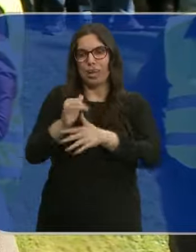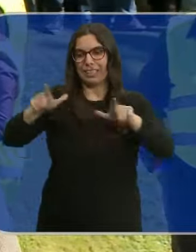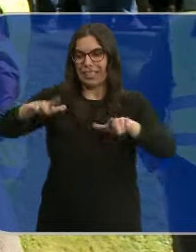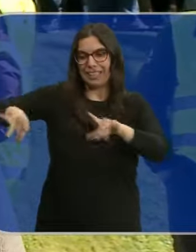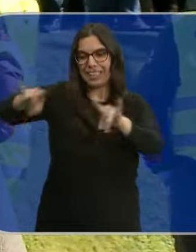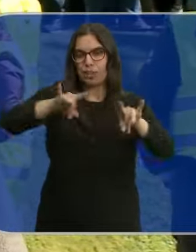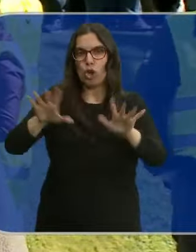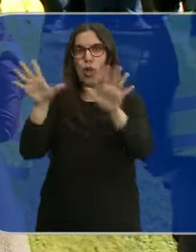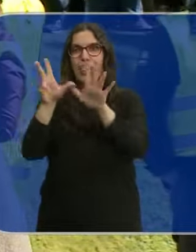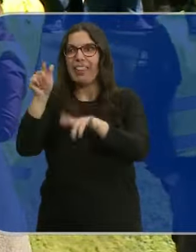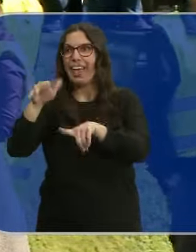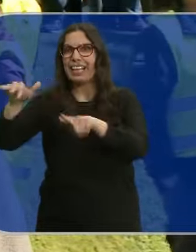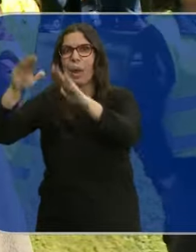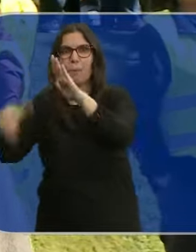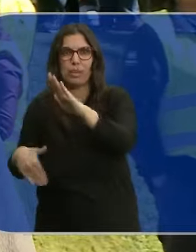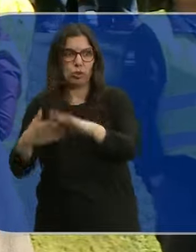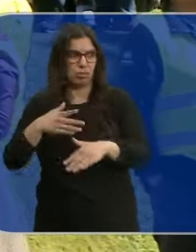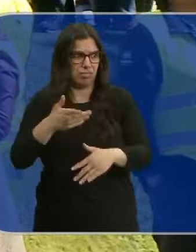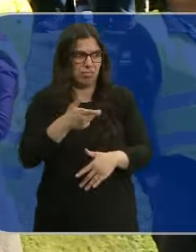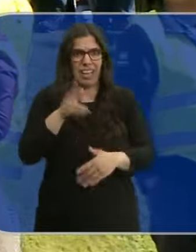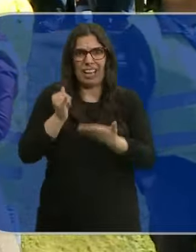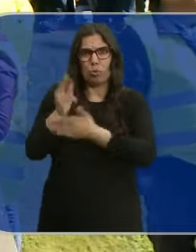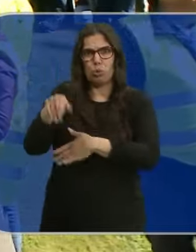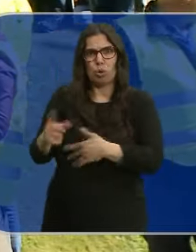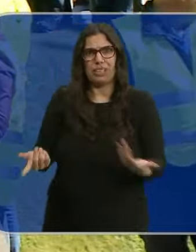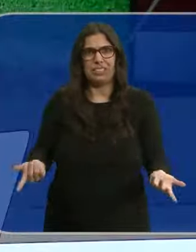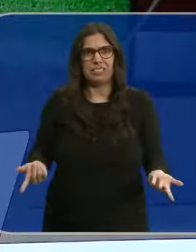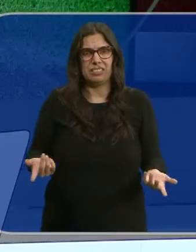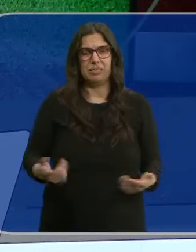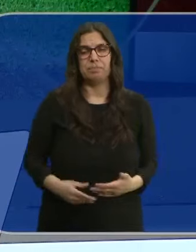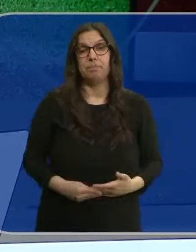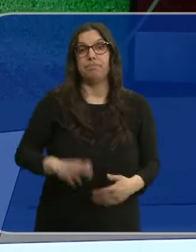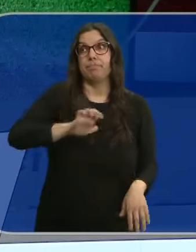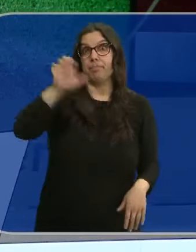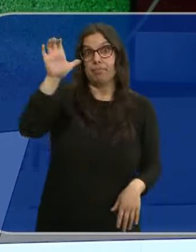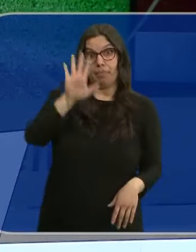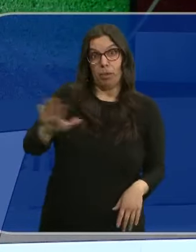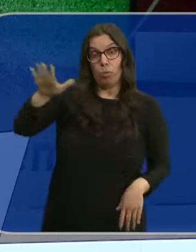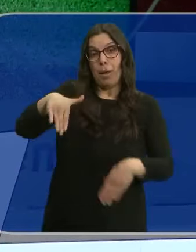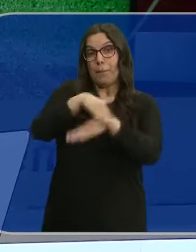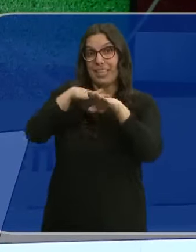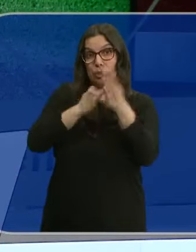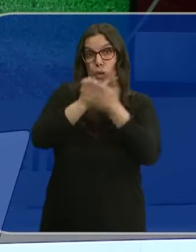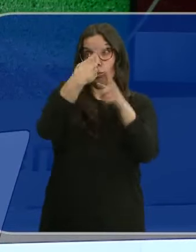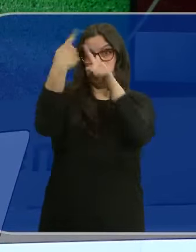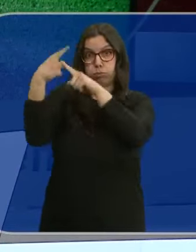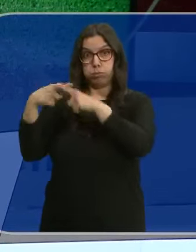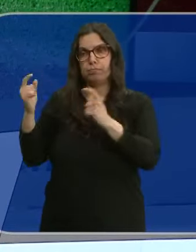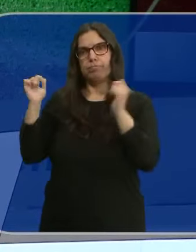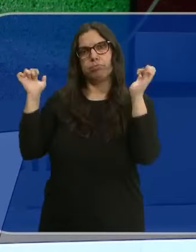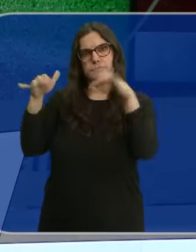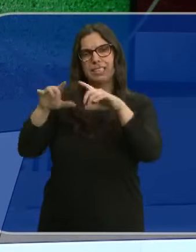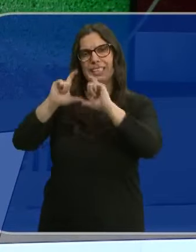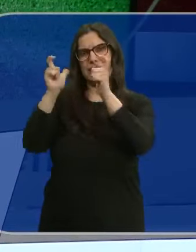hectáreas. ¿Qué agricultor tiene menos de 10 hectáreas? Eso no es un agricultor. Y en Europa, los ministros de Agricultura han mantenido un